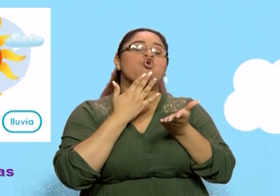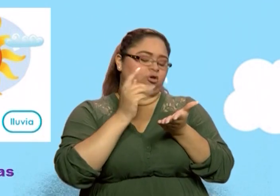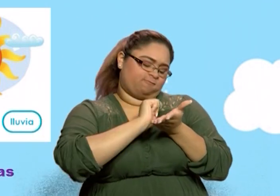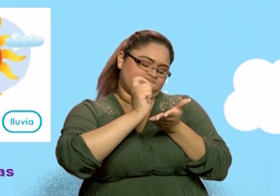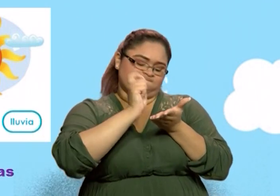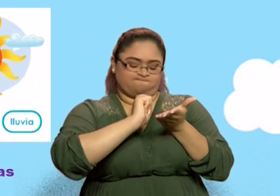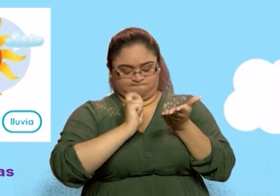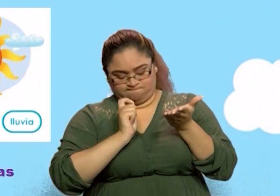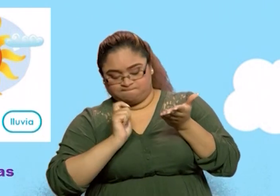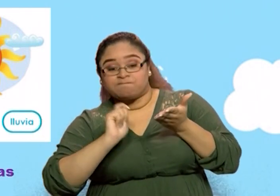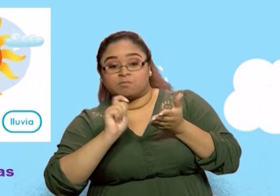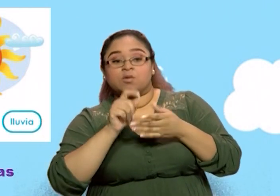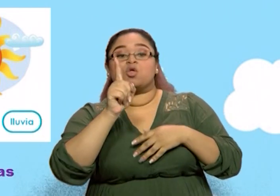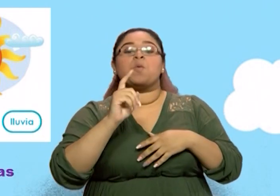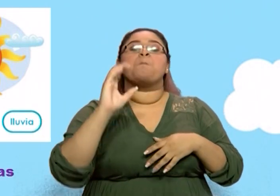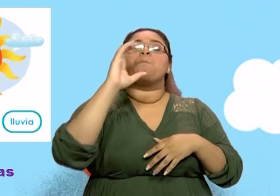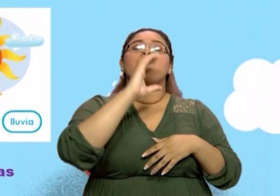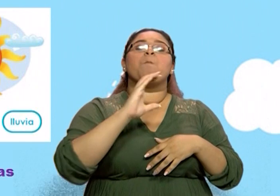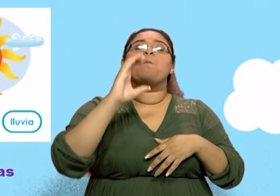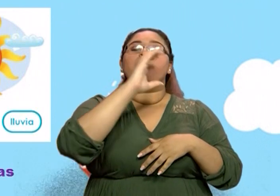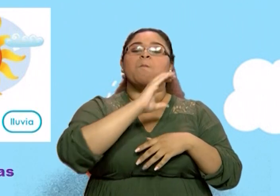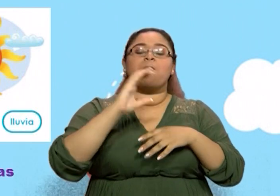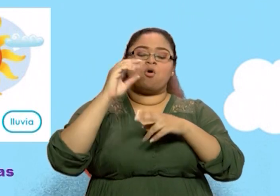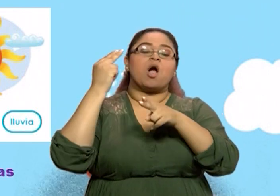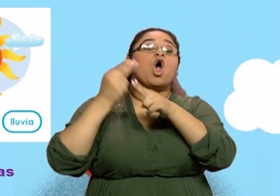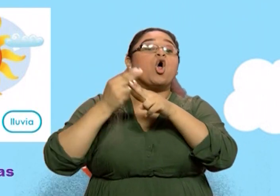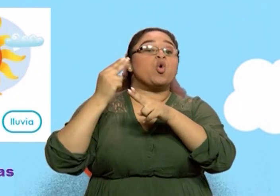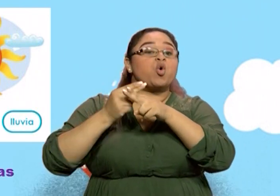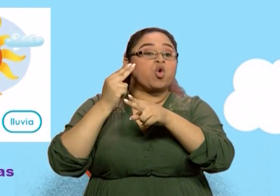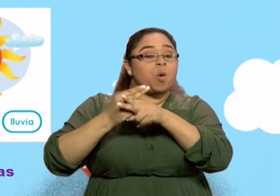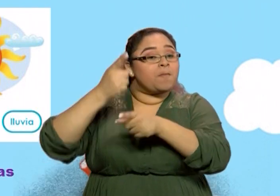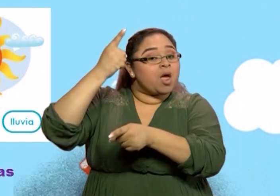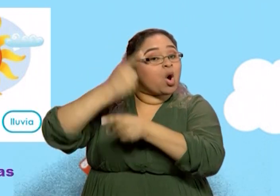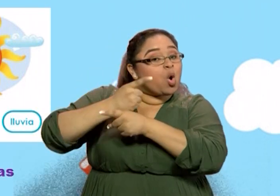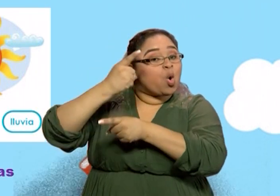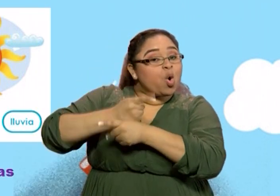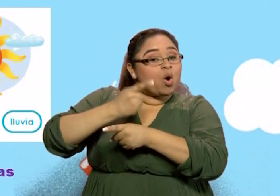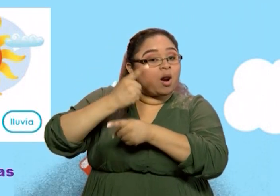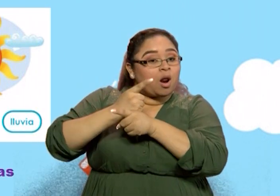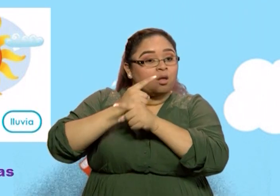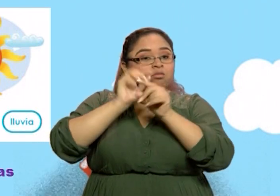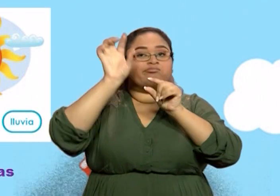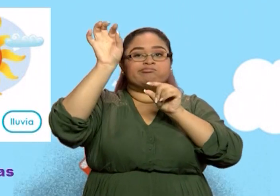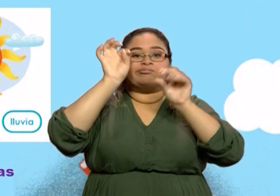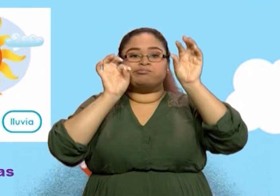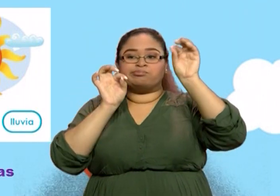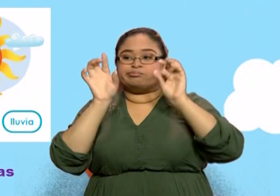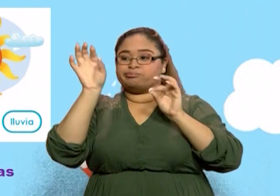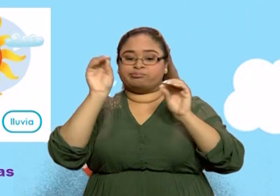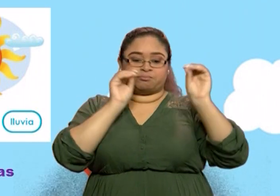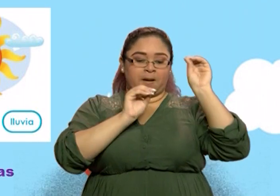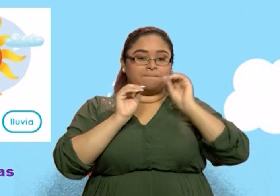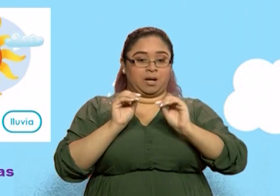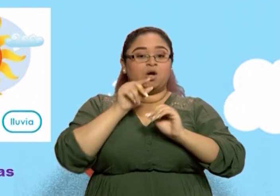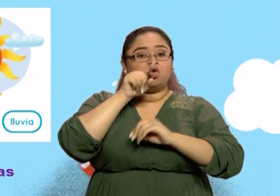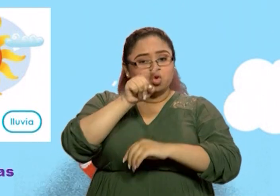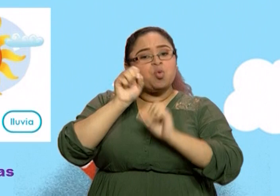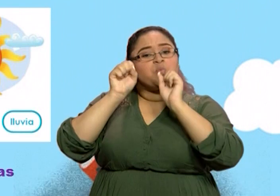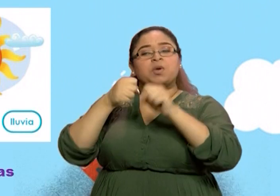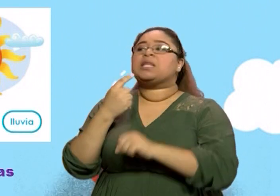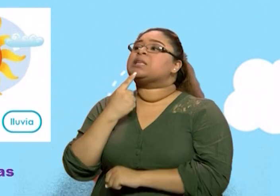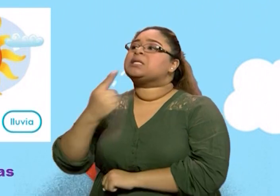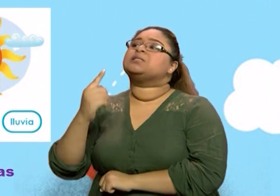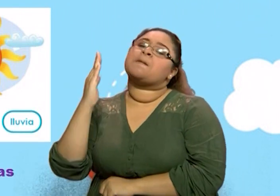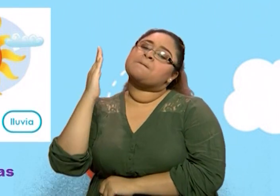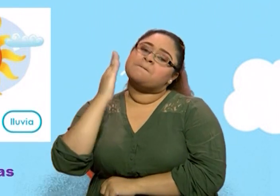el nombre correcto del fenómeno atmosférico al que pertenece. Puedes pedir ayuda a algún familiar para que puedas